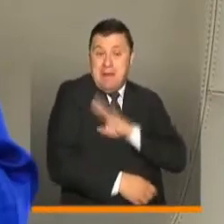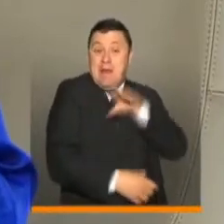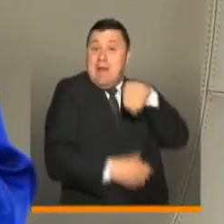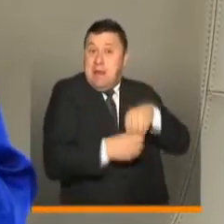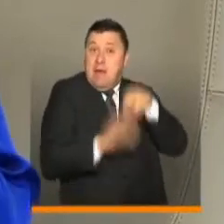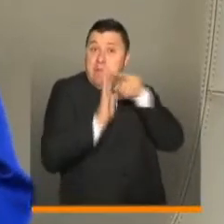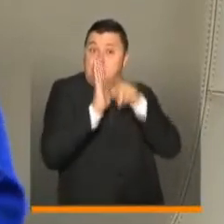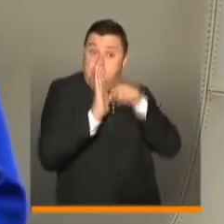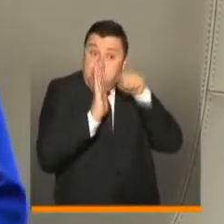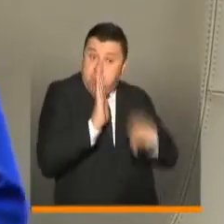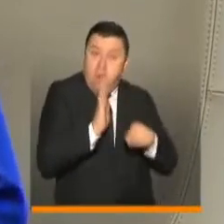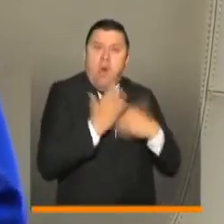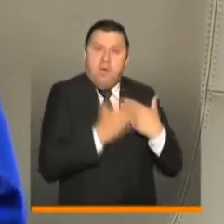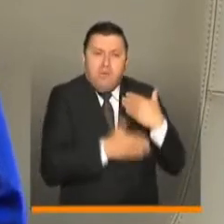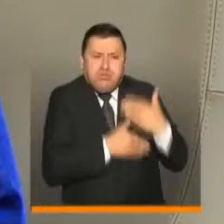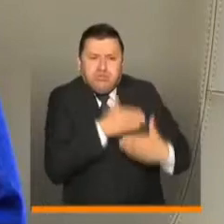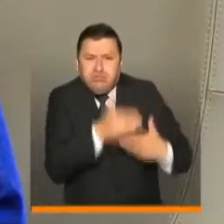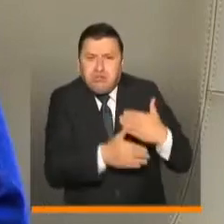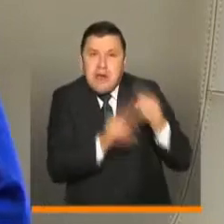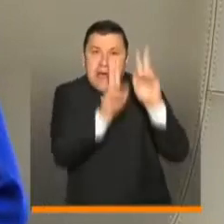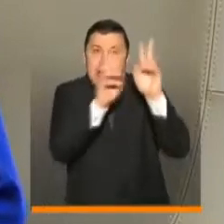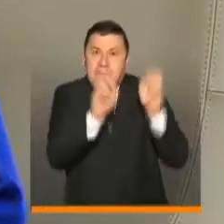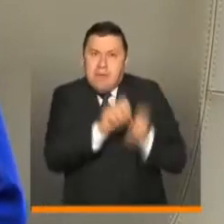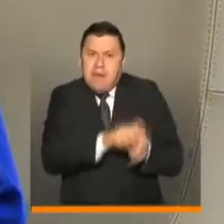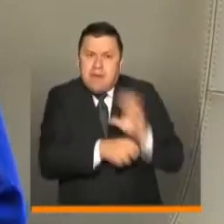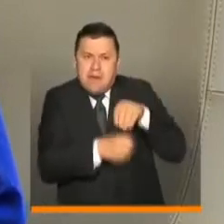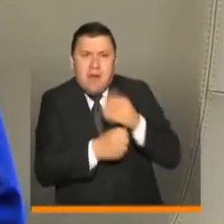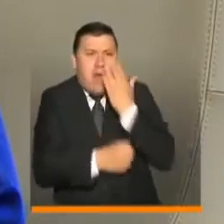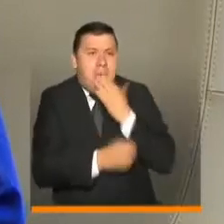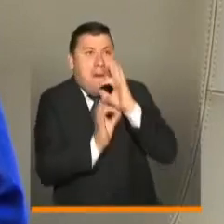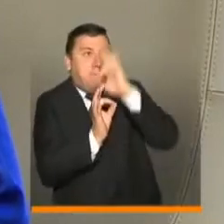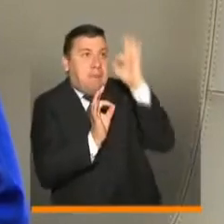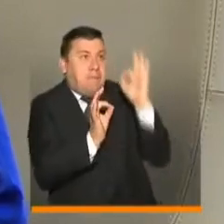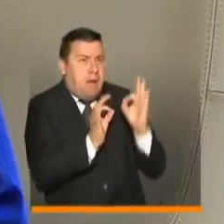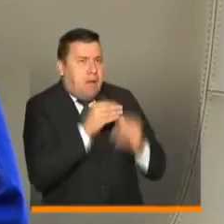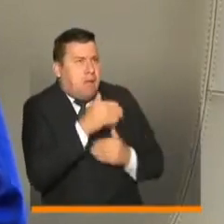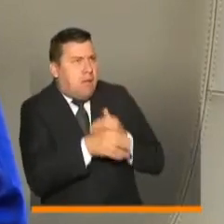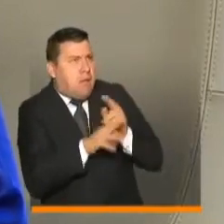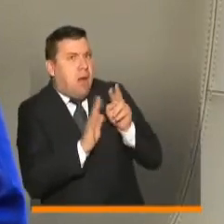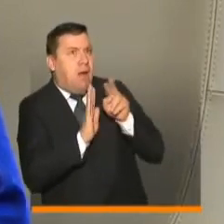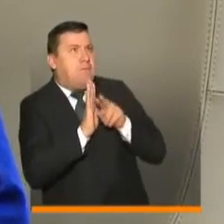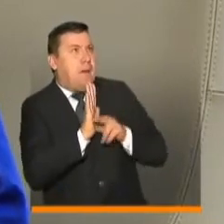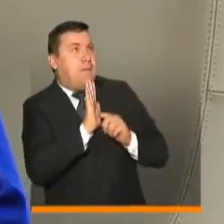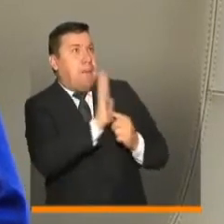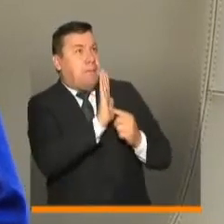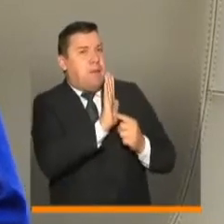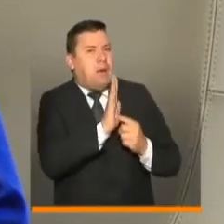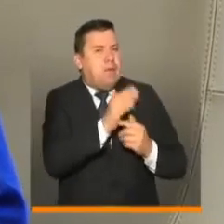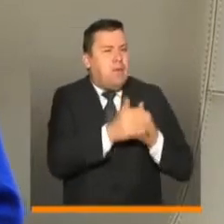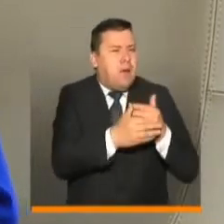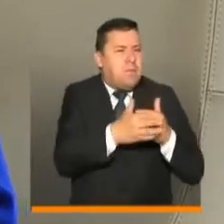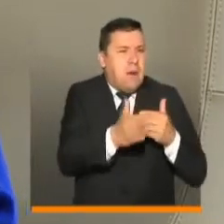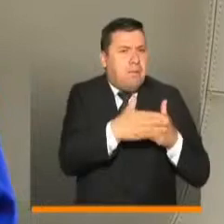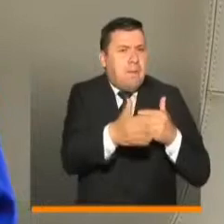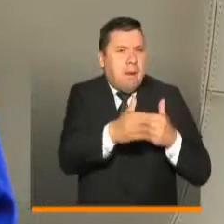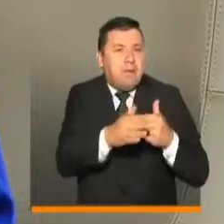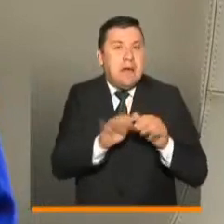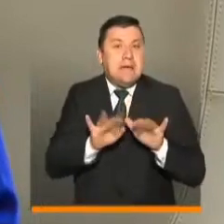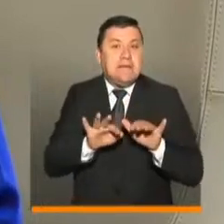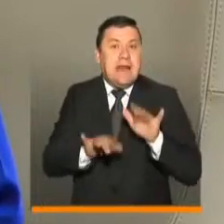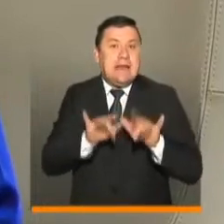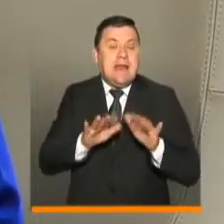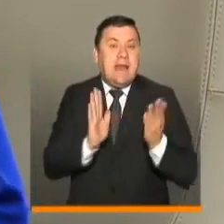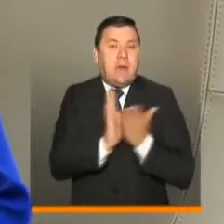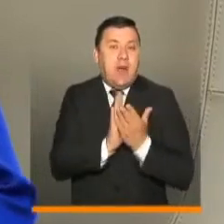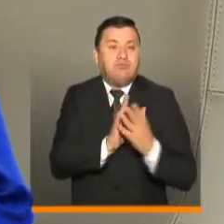dado los protocolos y cómo evoluciona el tema del COVID en cada una de las regiones, iremos tomando las medidas en conjunto con las secretarías de educación.